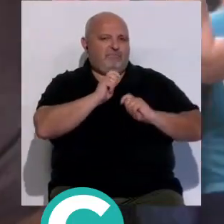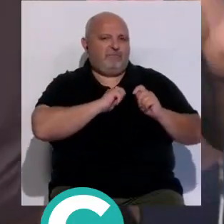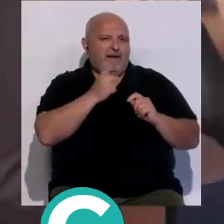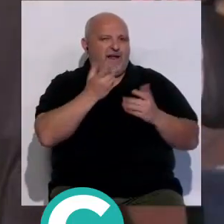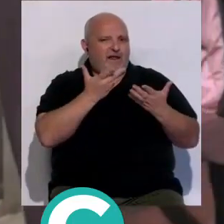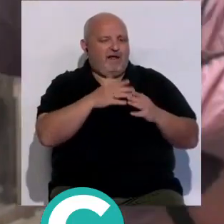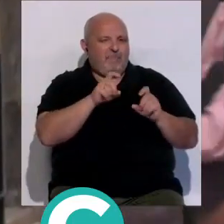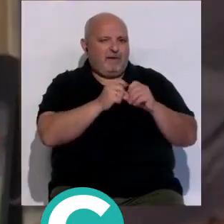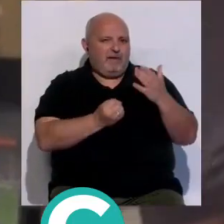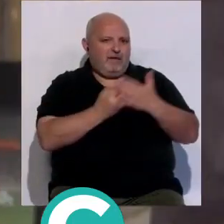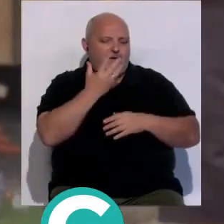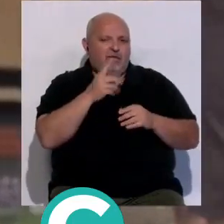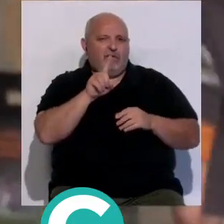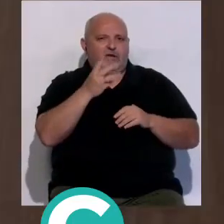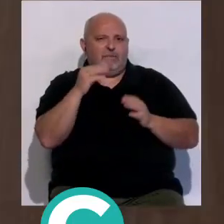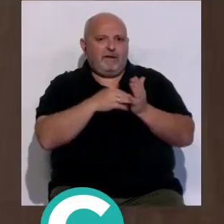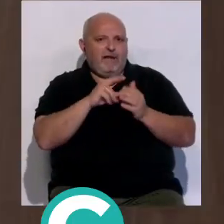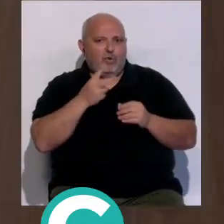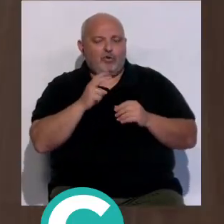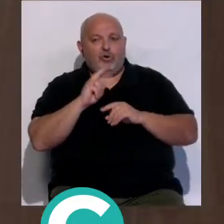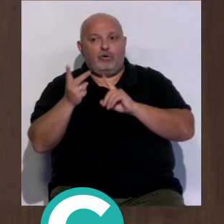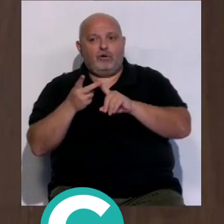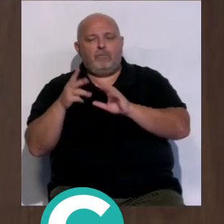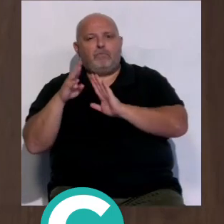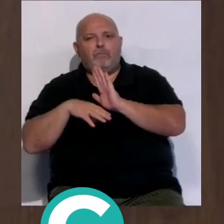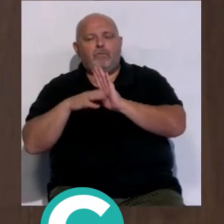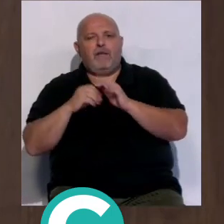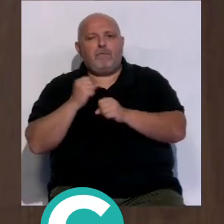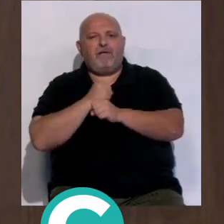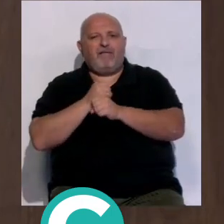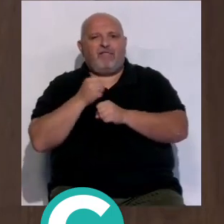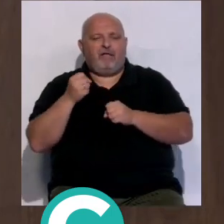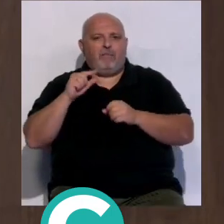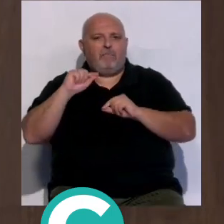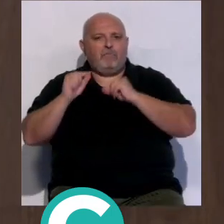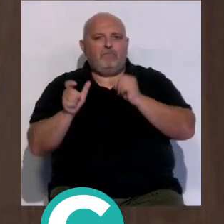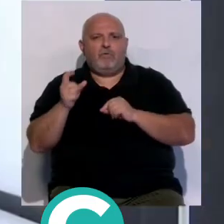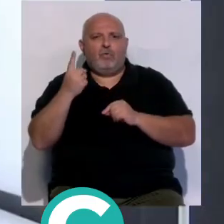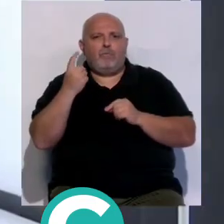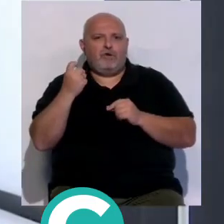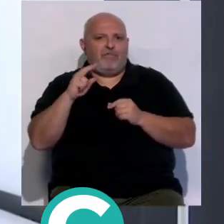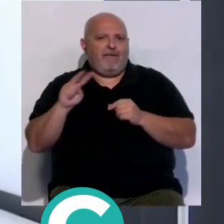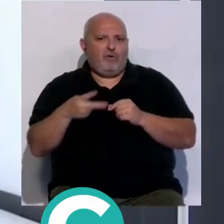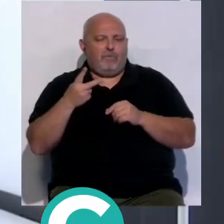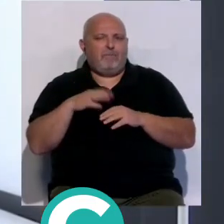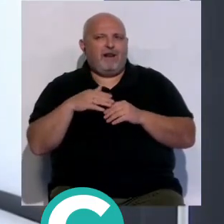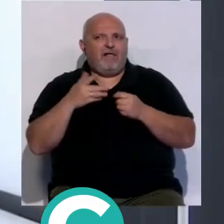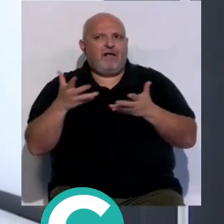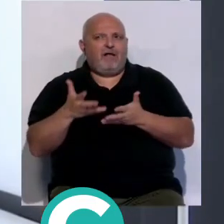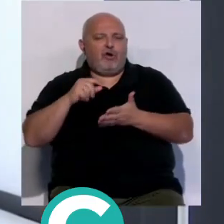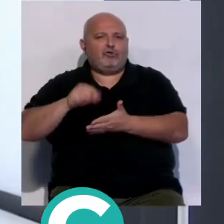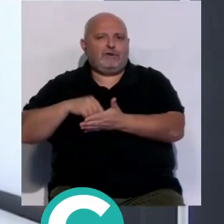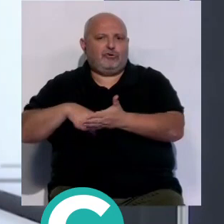consolidación empresarial dotado con 130.000 euros y el programa de empleabilidad con un presupuesto de un millón de euros para incentivar